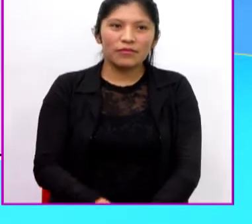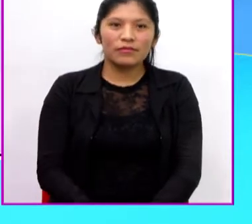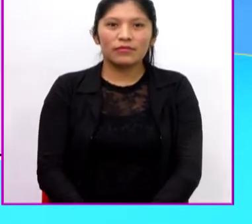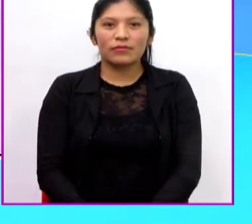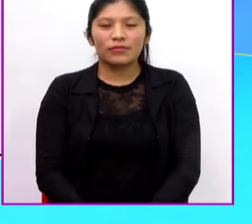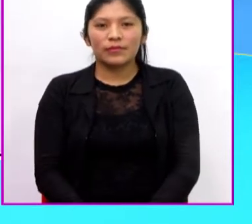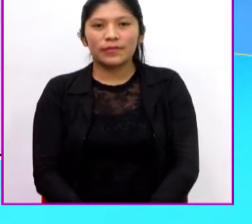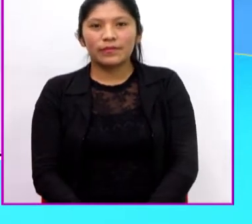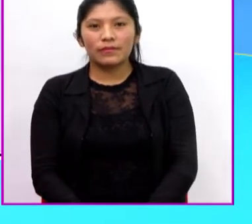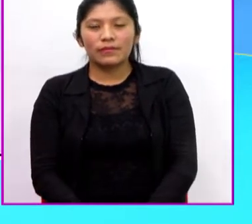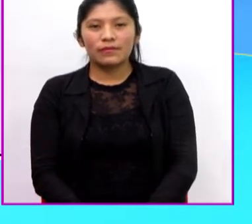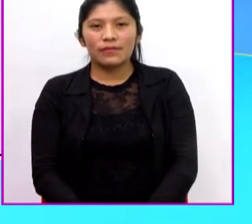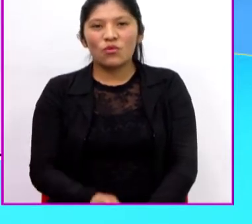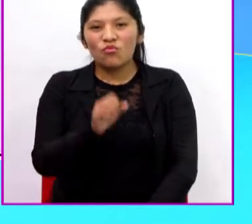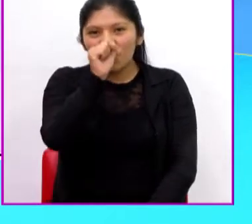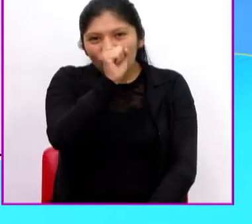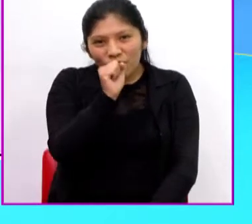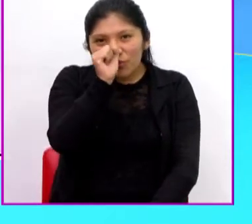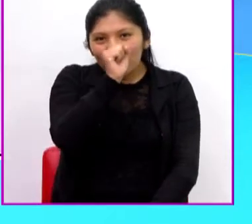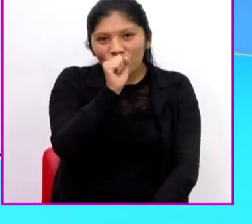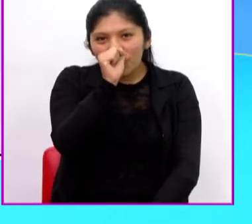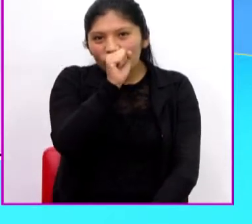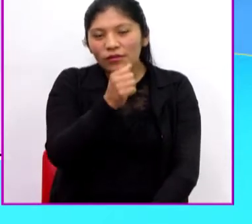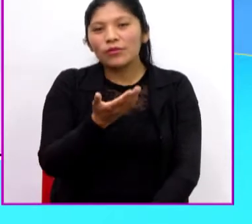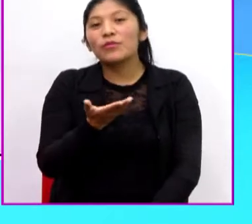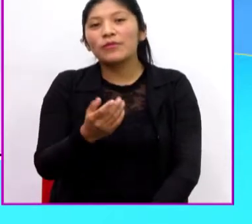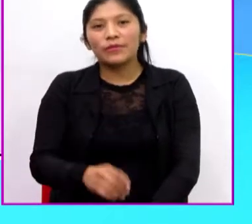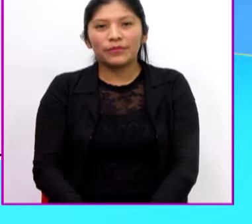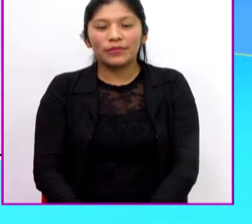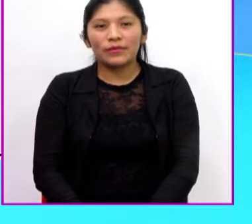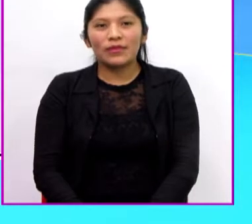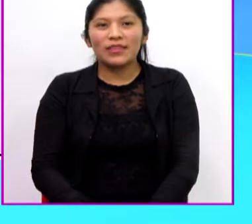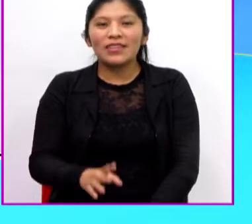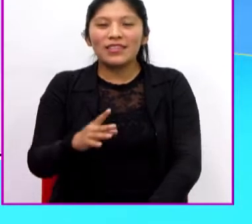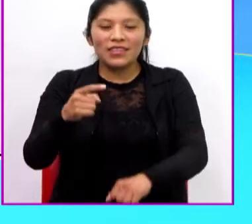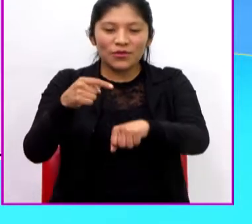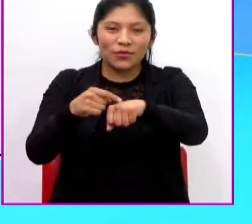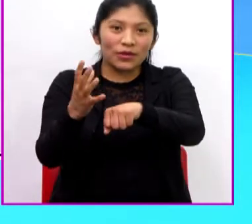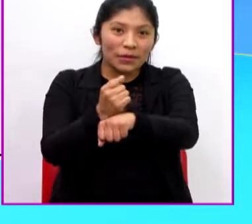Un cerdito. Y una abeja.